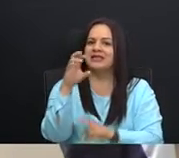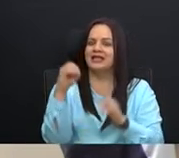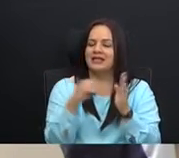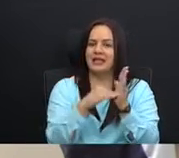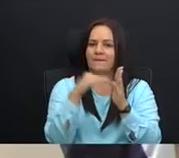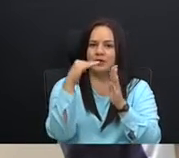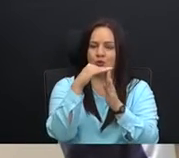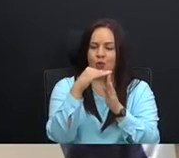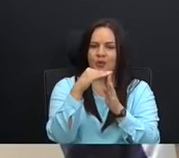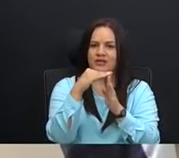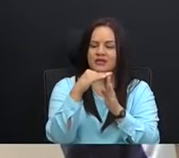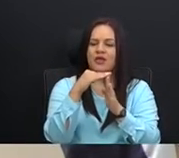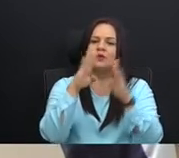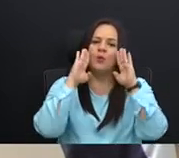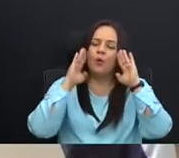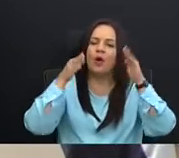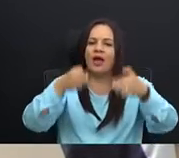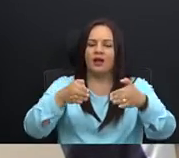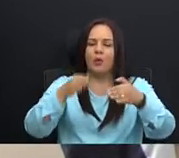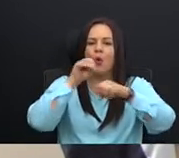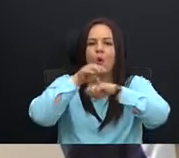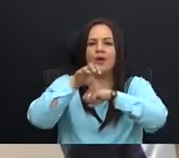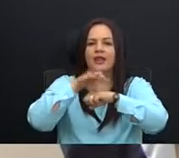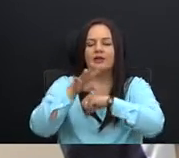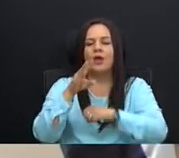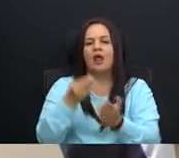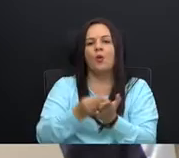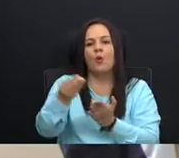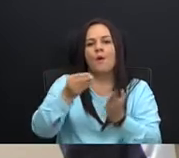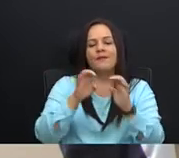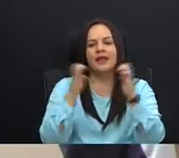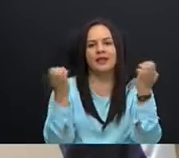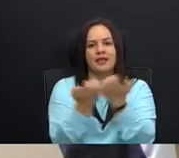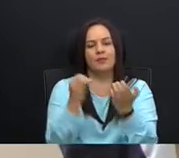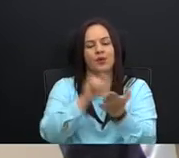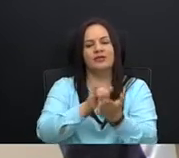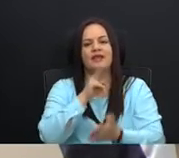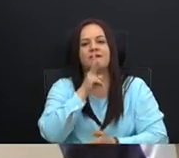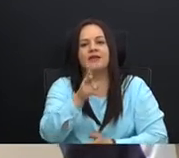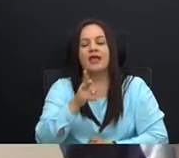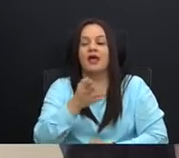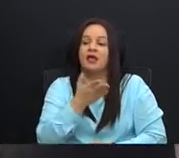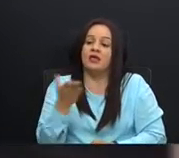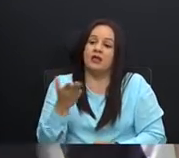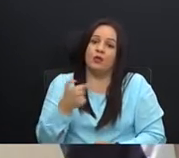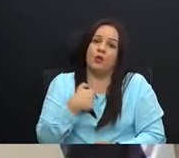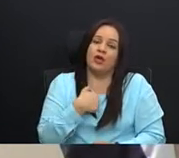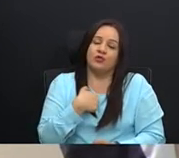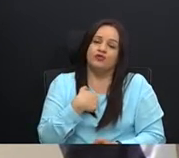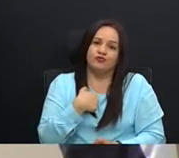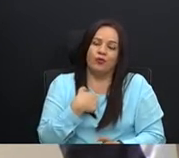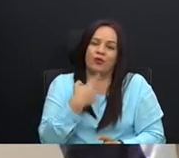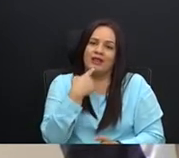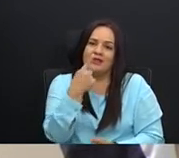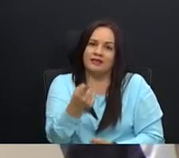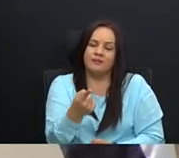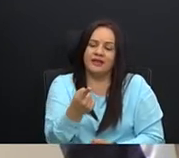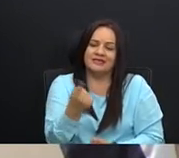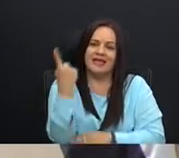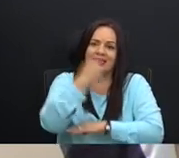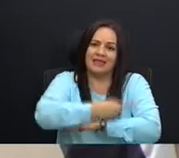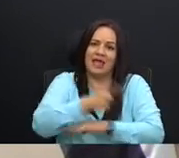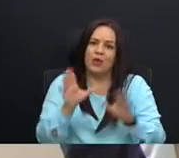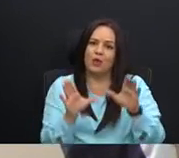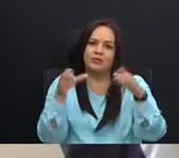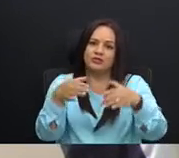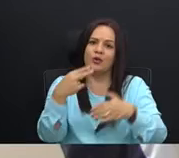son, focalizados, y orientados, a la compra, de equipo, esa es verdad, y fue lo que yo, le expresé, el día de la comisión,